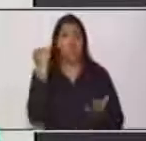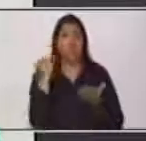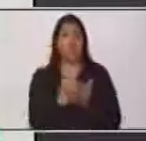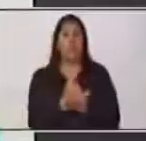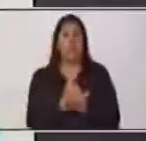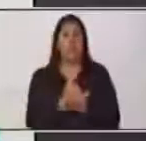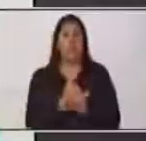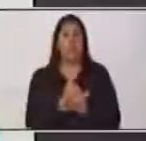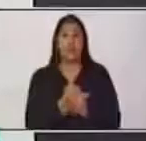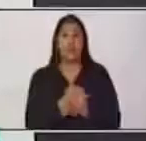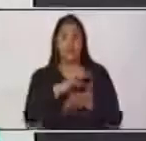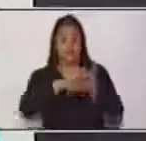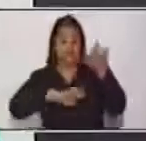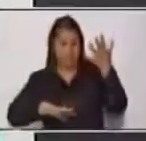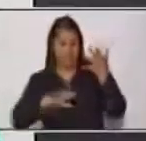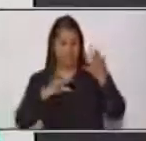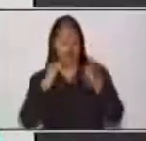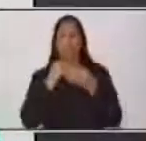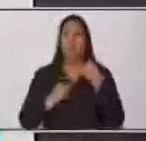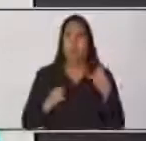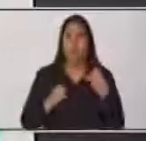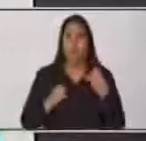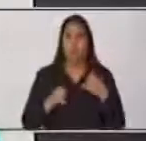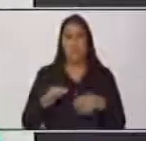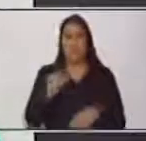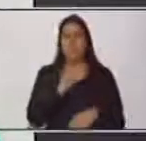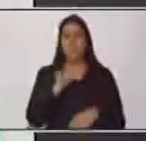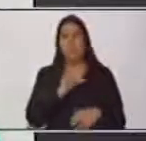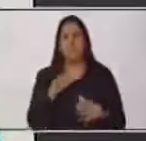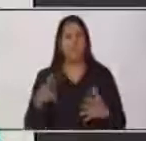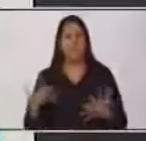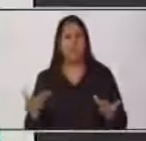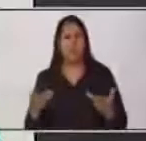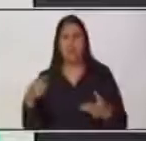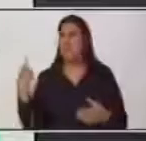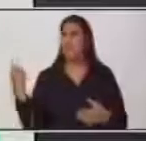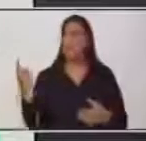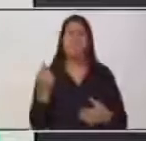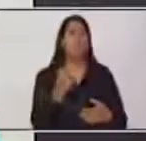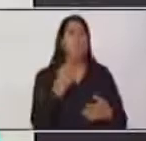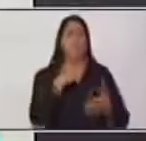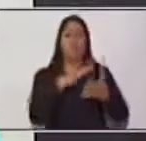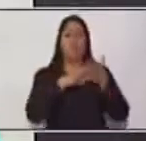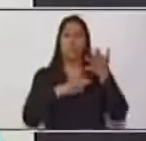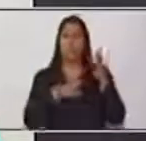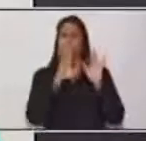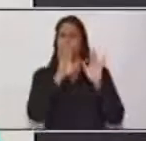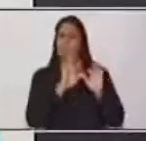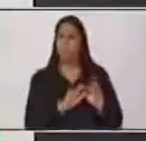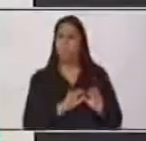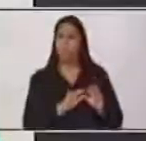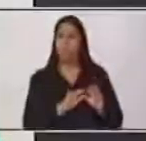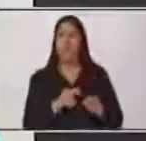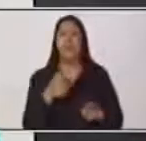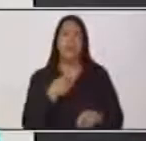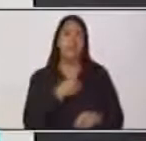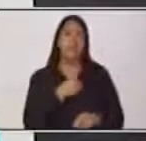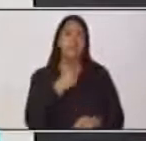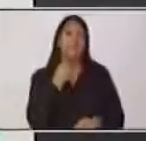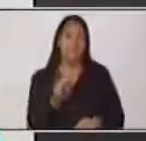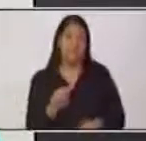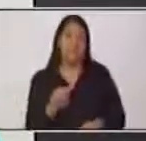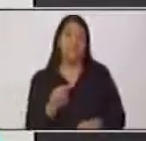y la conclusión van a ser partes iguales para la mayoría de los textos? Pues, les quiero comentar que,